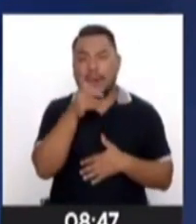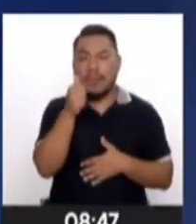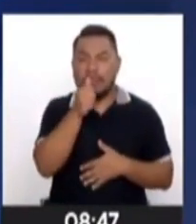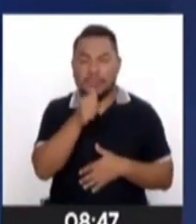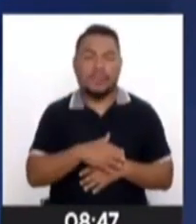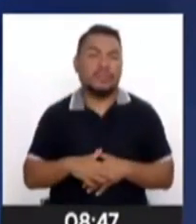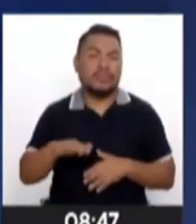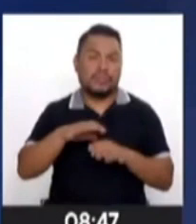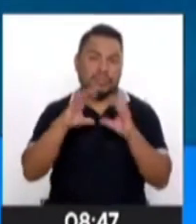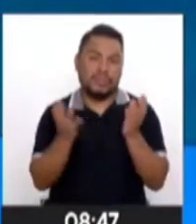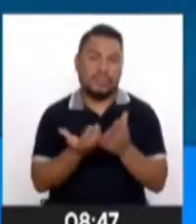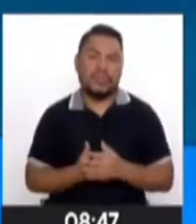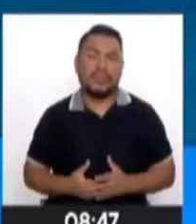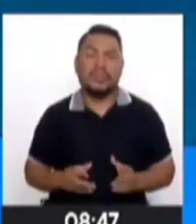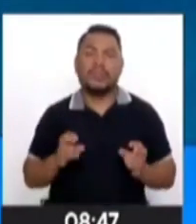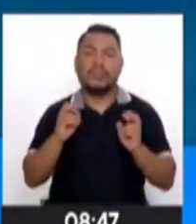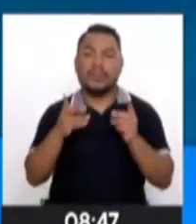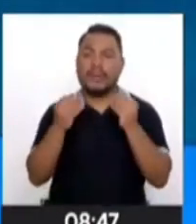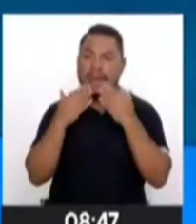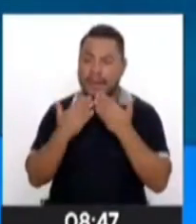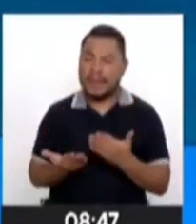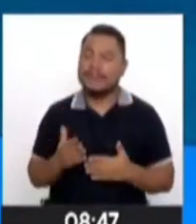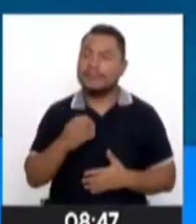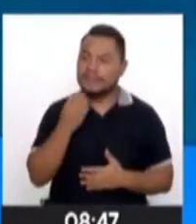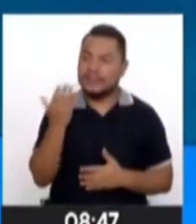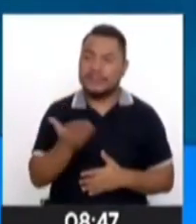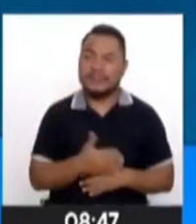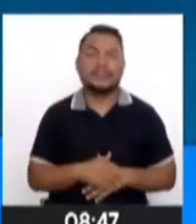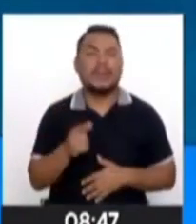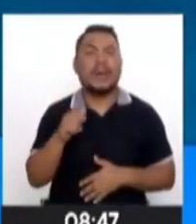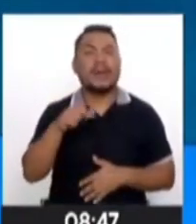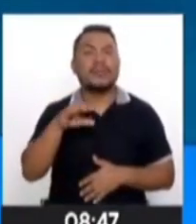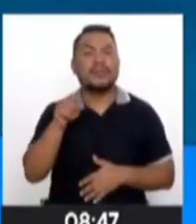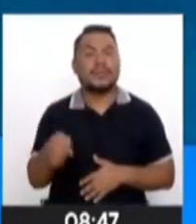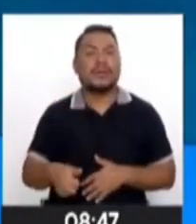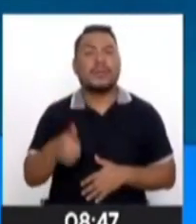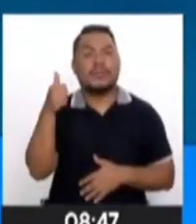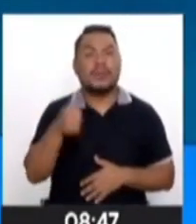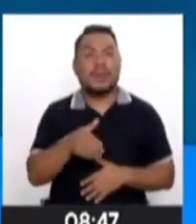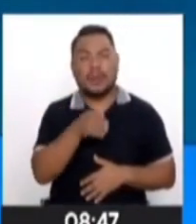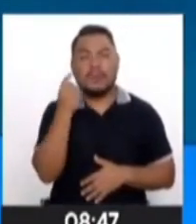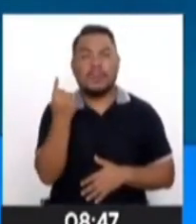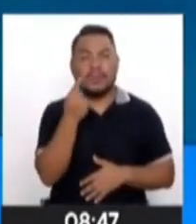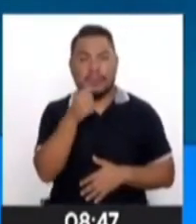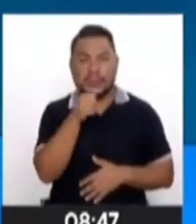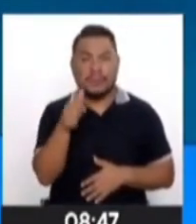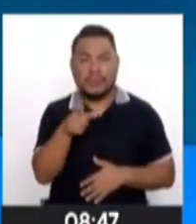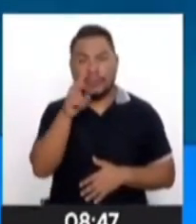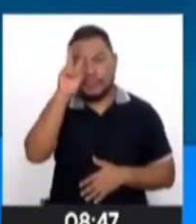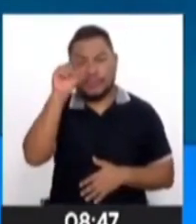entregado al mundo. Muy bien, muchísimas gracias. Muy amable. Ha sido Antonio Lara, presidente de Alcohólicos Anónimos del Perú. Gracias. Gracias. Gracias. Gracias. Gracias. Gracias. ¡Gracias!